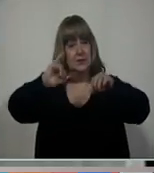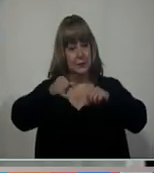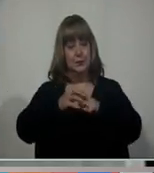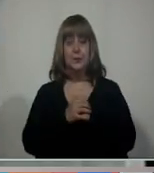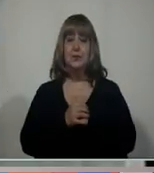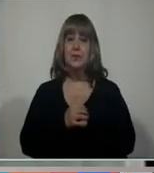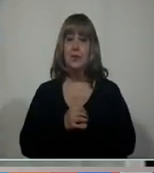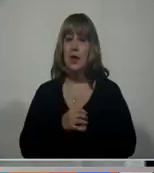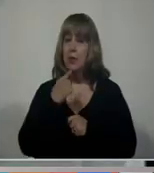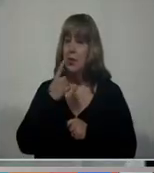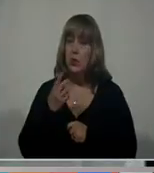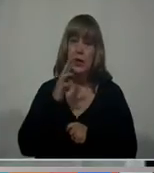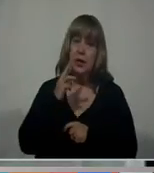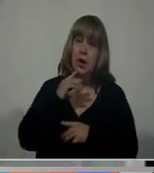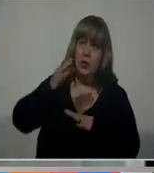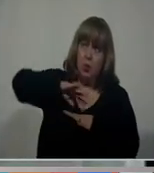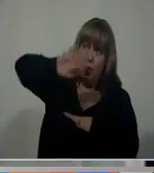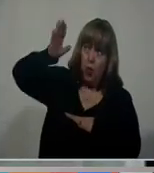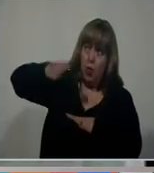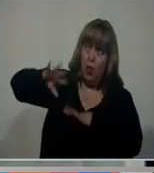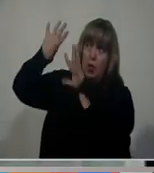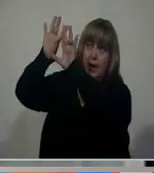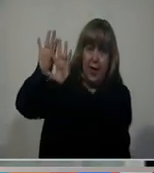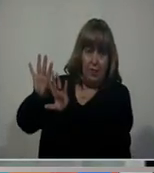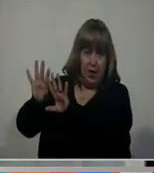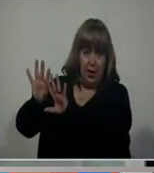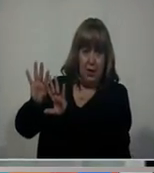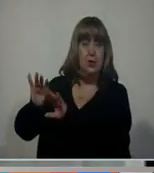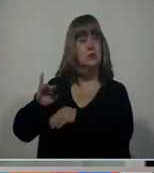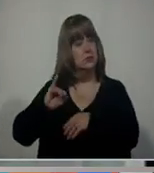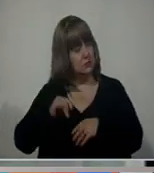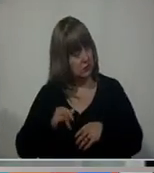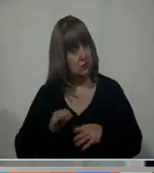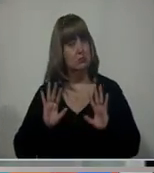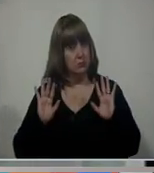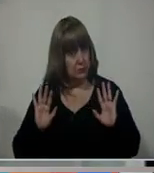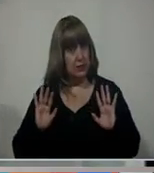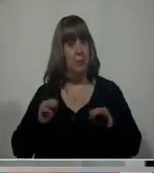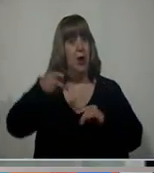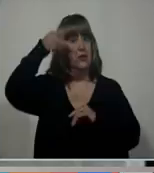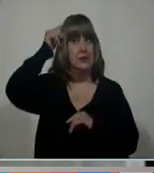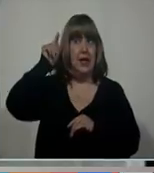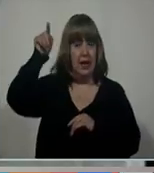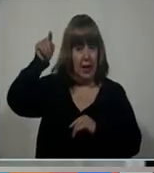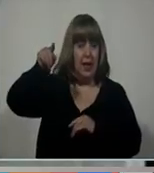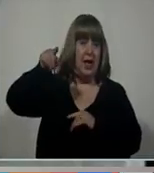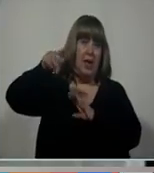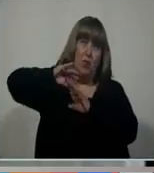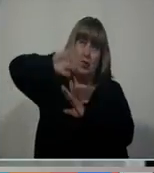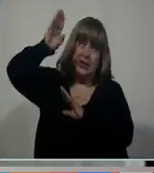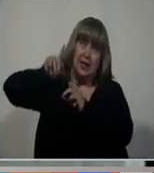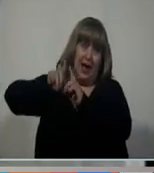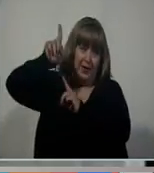¿Esperamos nevadas en cordillera o neviscas al menos? Esperamos nevadas en cordillera, particularmente del lado occidental, Ricardo. En la alta